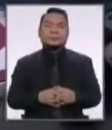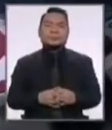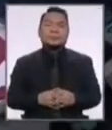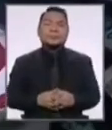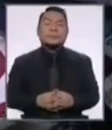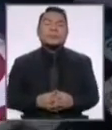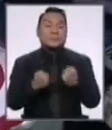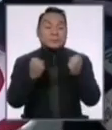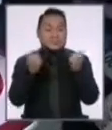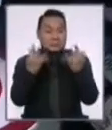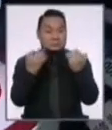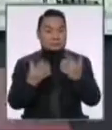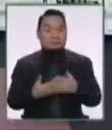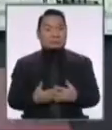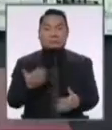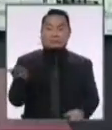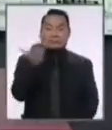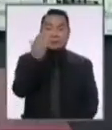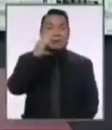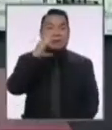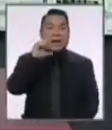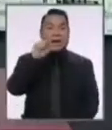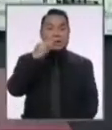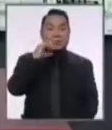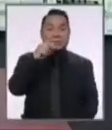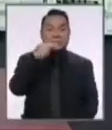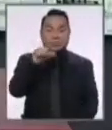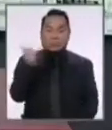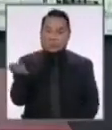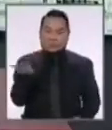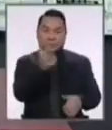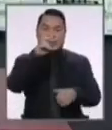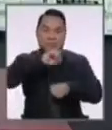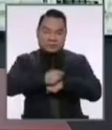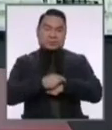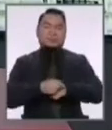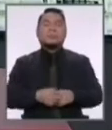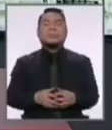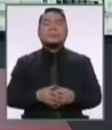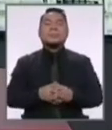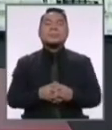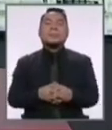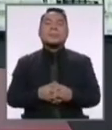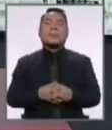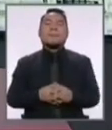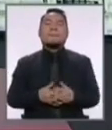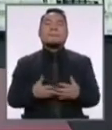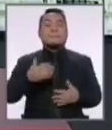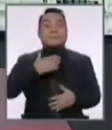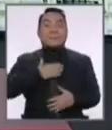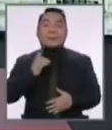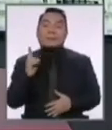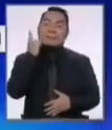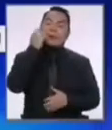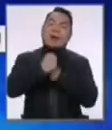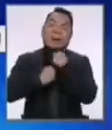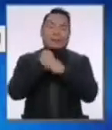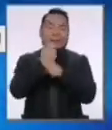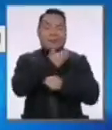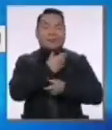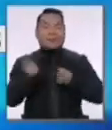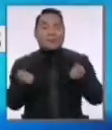Bien, vamos ahora con el candidato César Acuña, de Alianza para el Progreso. 30 segundos. En mi primer año de gobierno